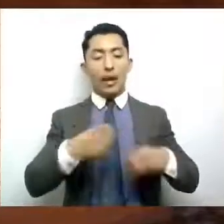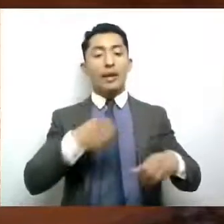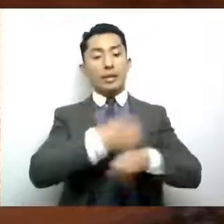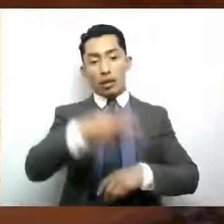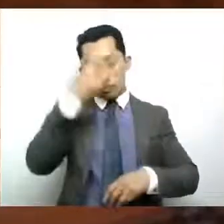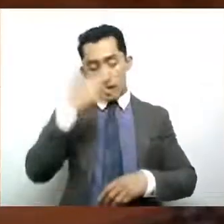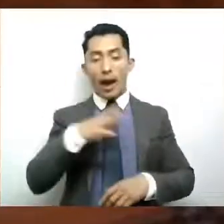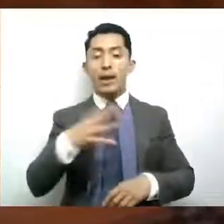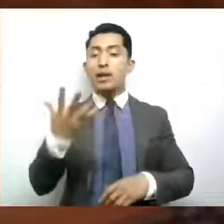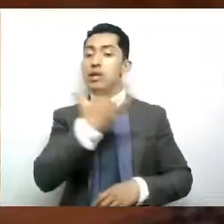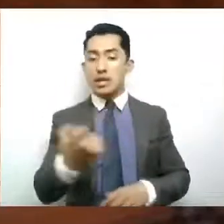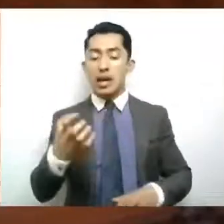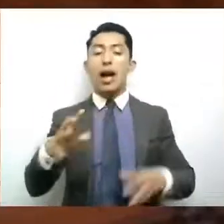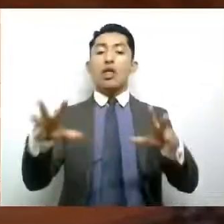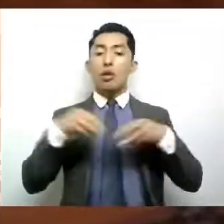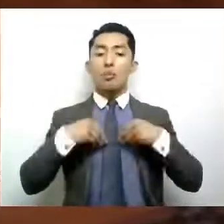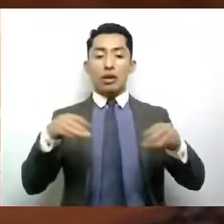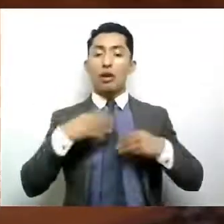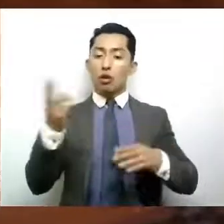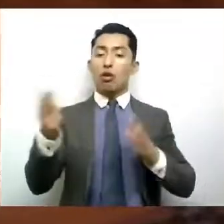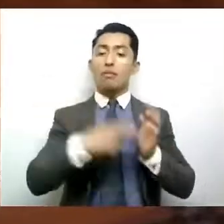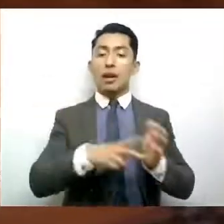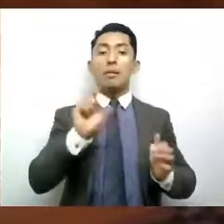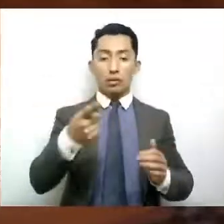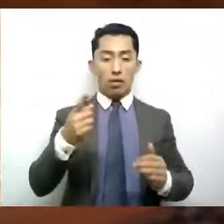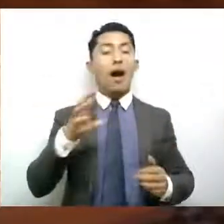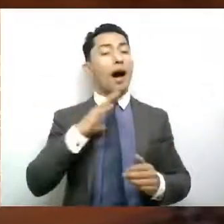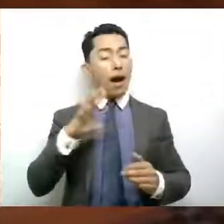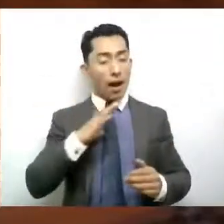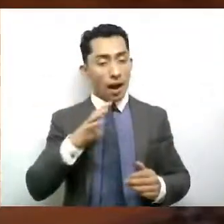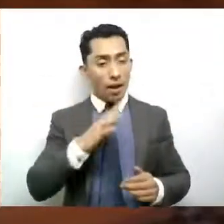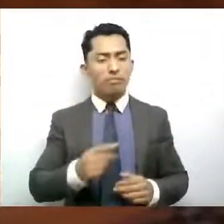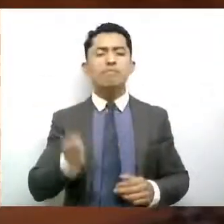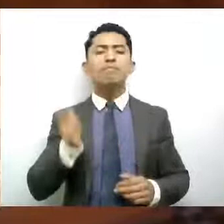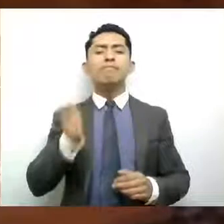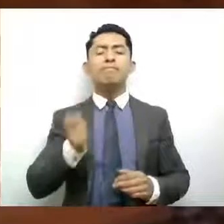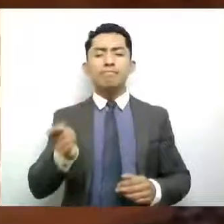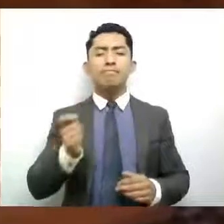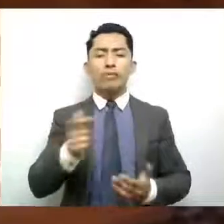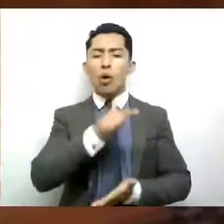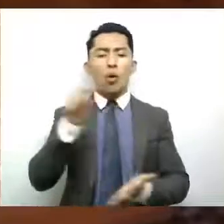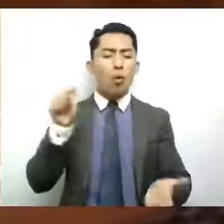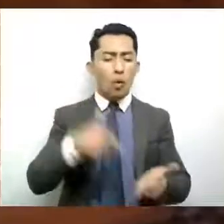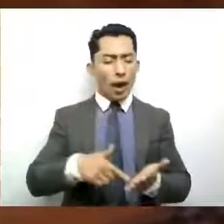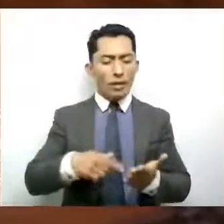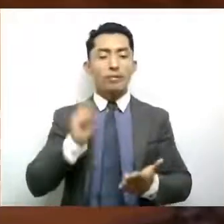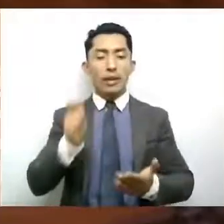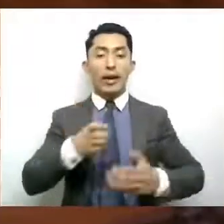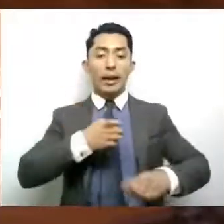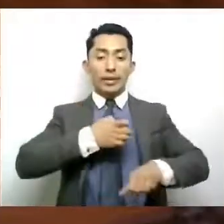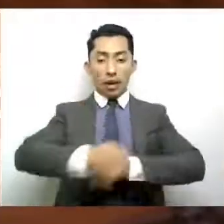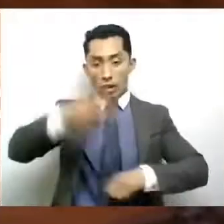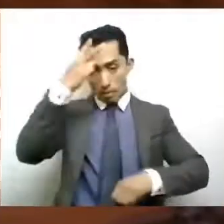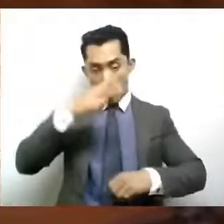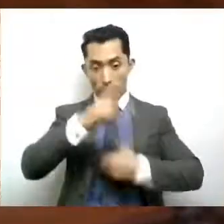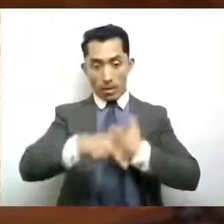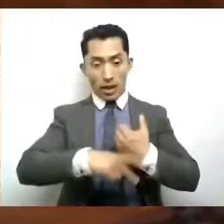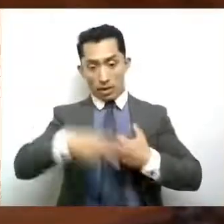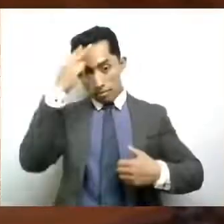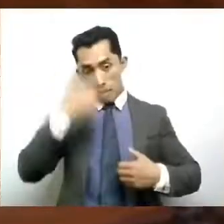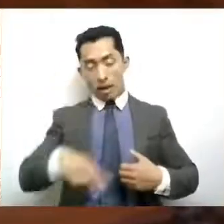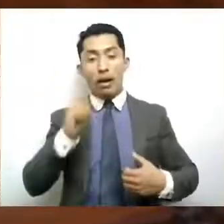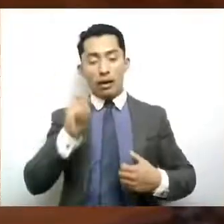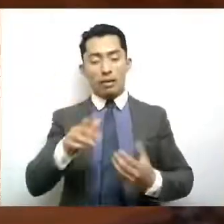adopciones en el 2021, lo que nos ubica como una de las entidades del país con los